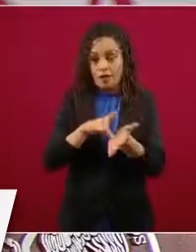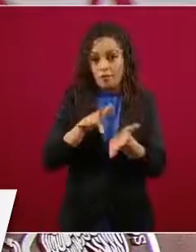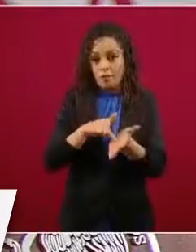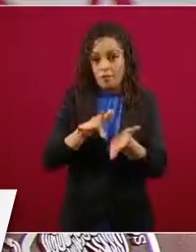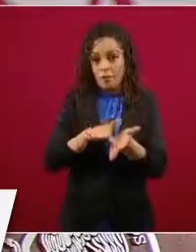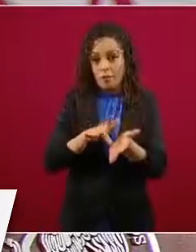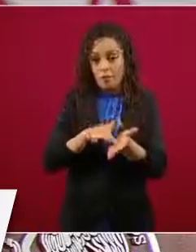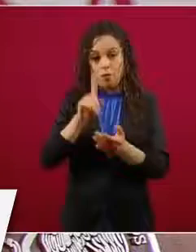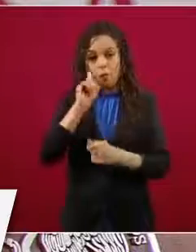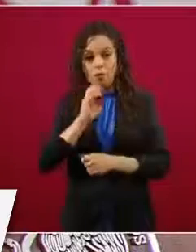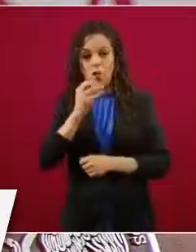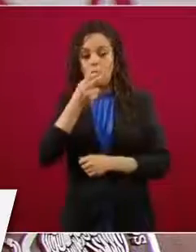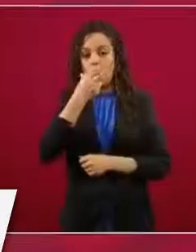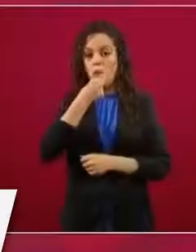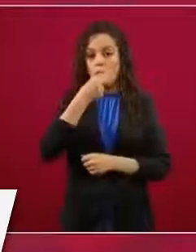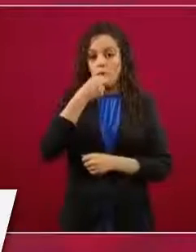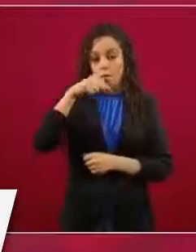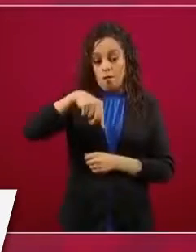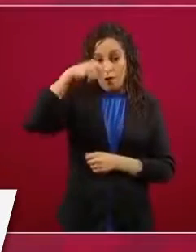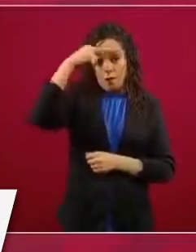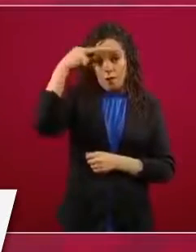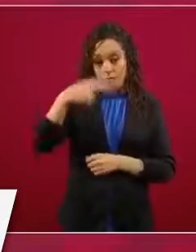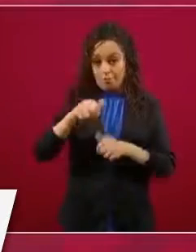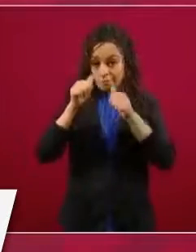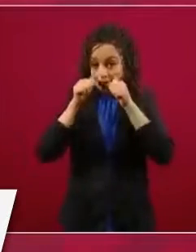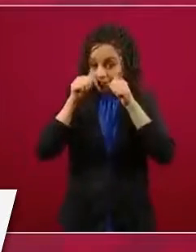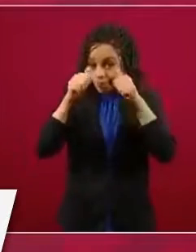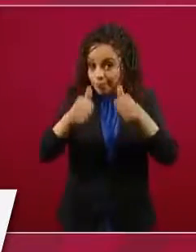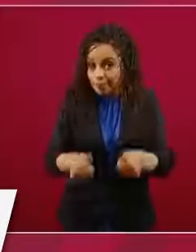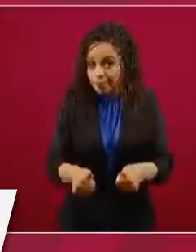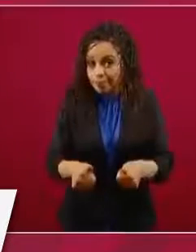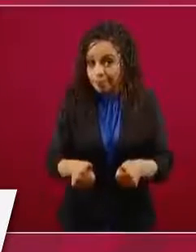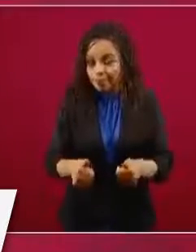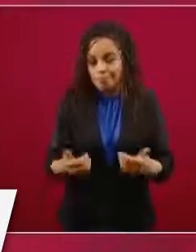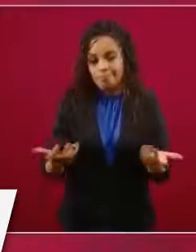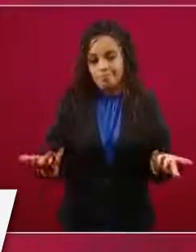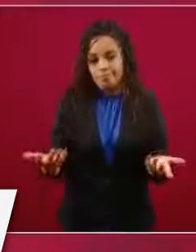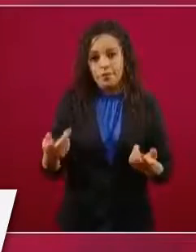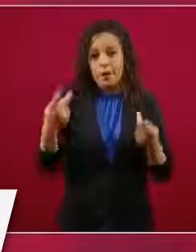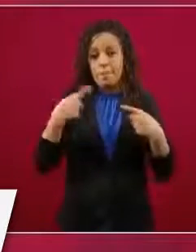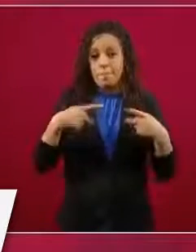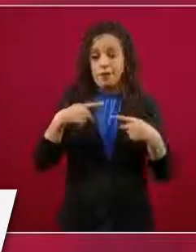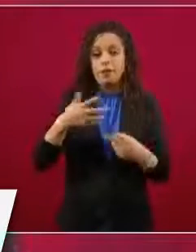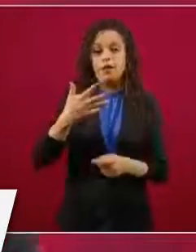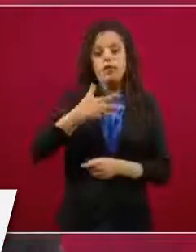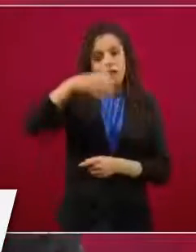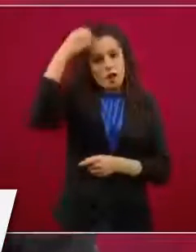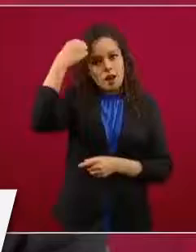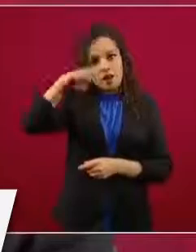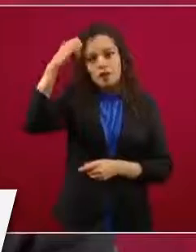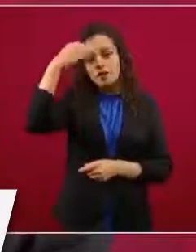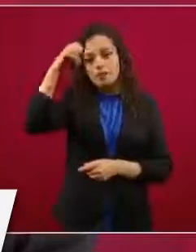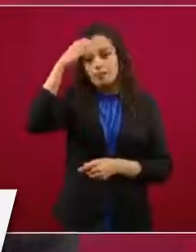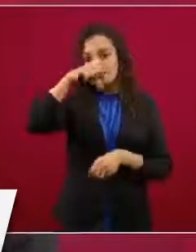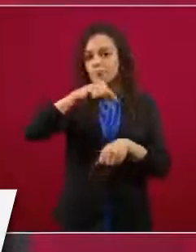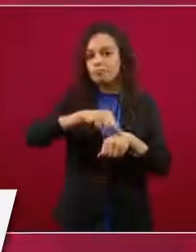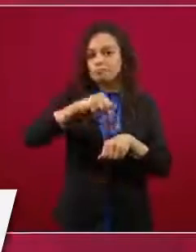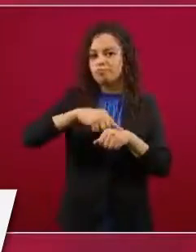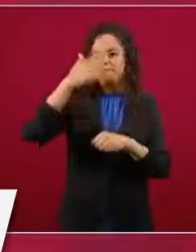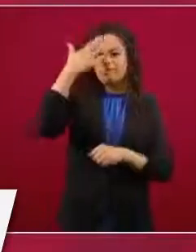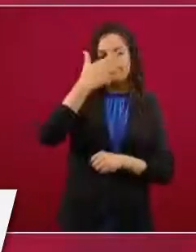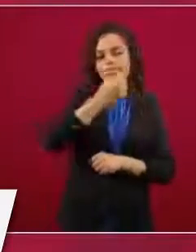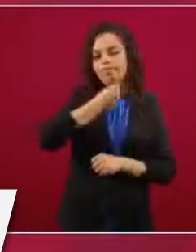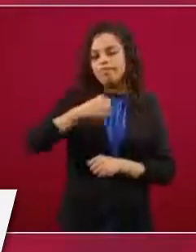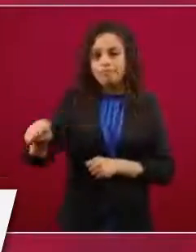cobijo del Seguro Social, que reciba la atención de las manos experimentadas de nuestros doctores, de nuestras